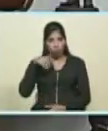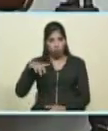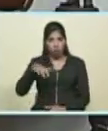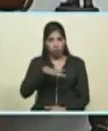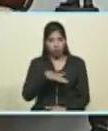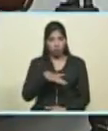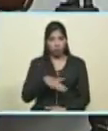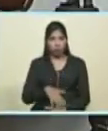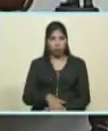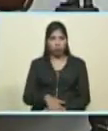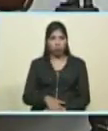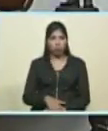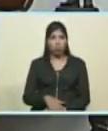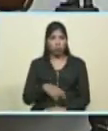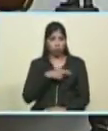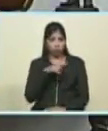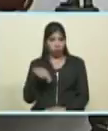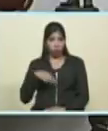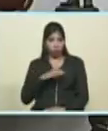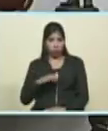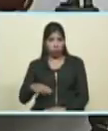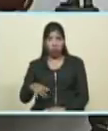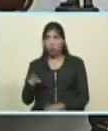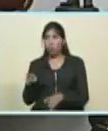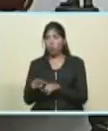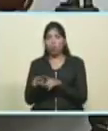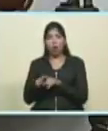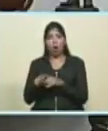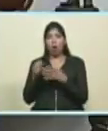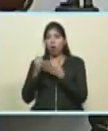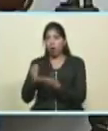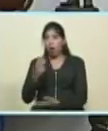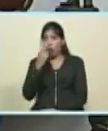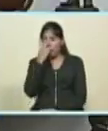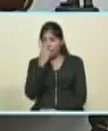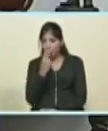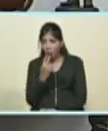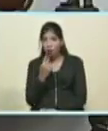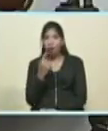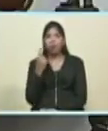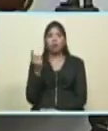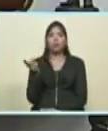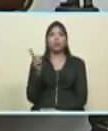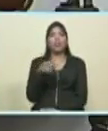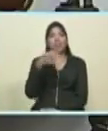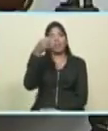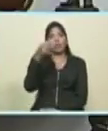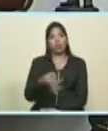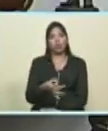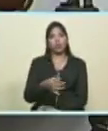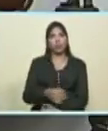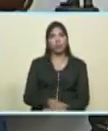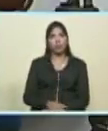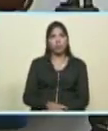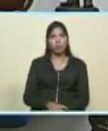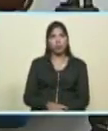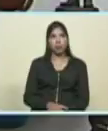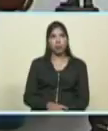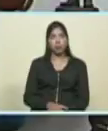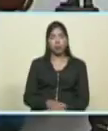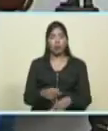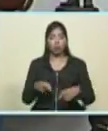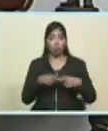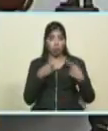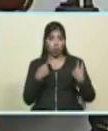así como nosotros somos cristianos de los pobres cristianos de los patas en el suelo cristianos de verdad de